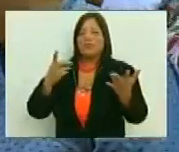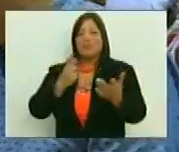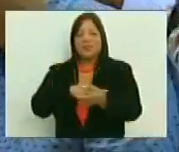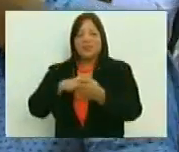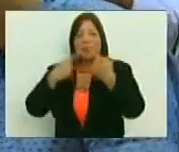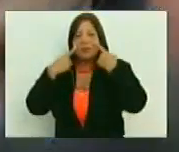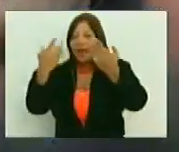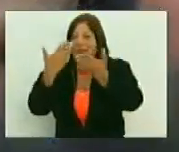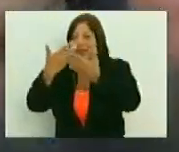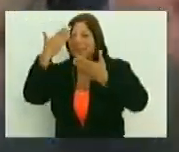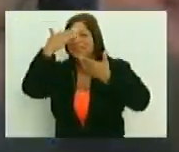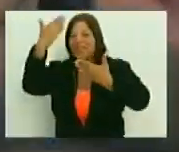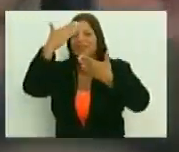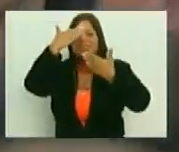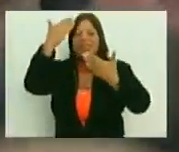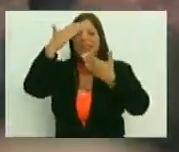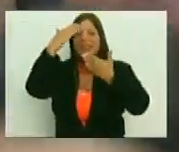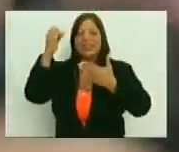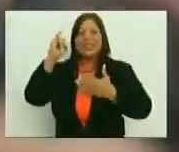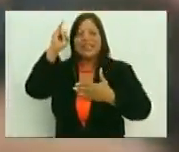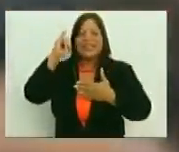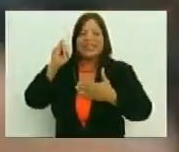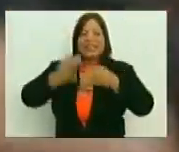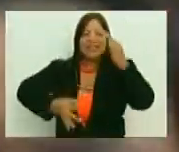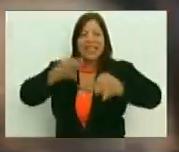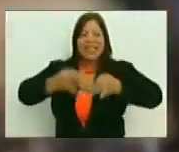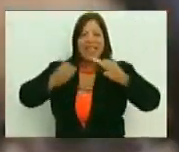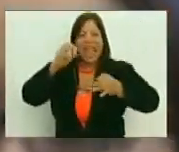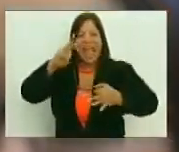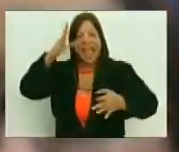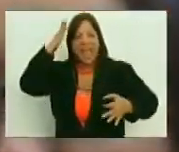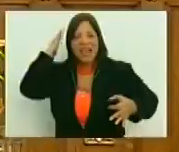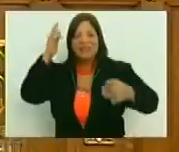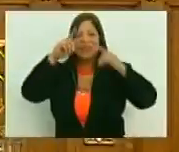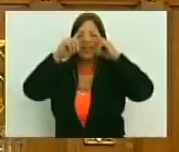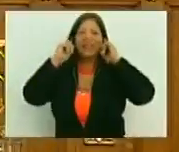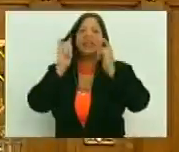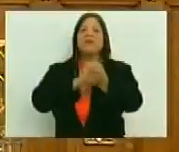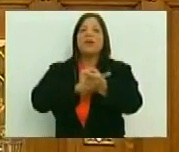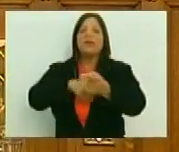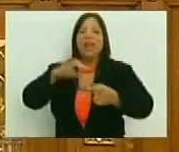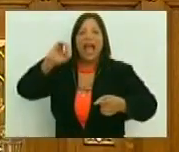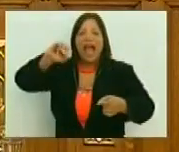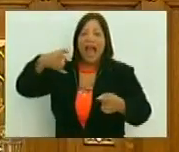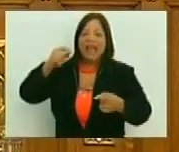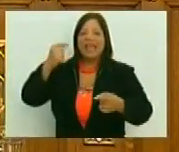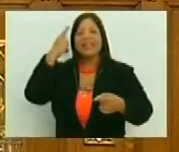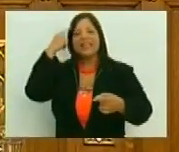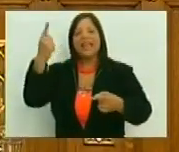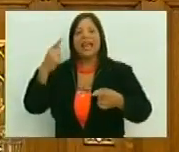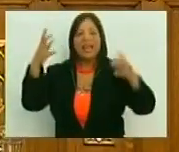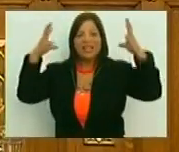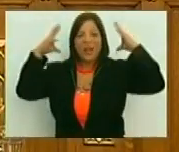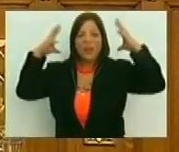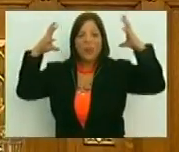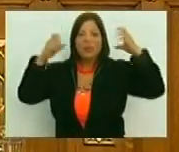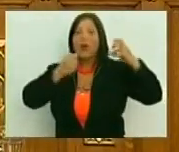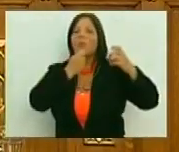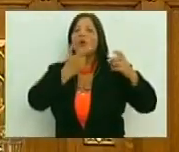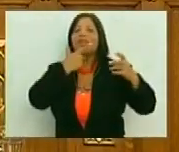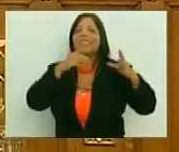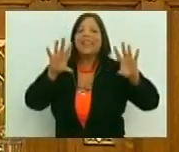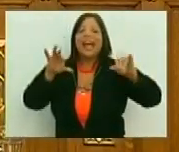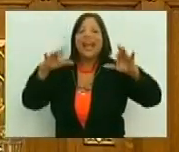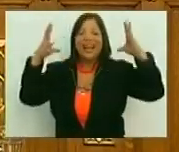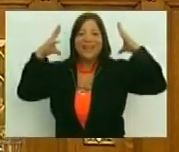paisano Isaías, Elvis, mi hermanita Alejandrina, Fidel, la tumusa más bonita de Venezuela,